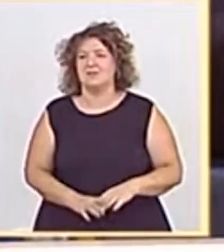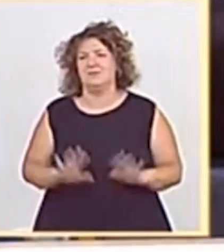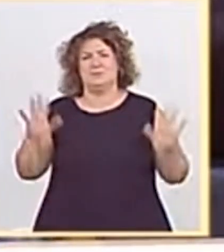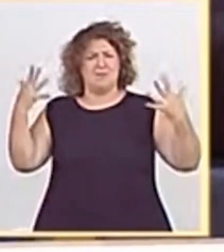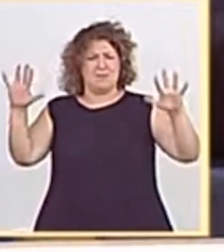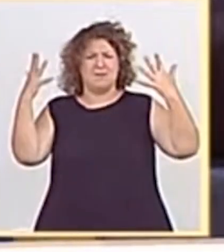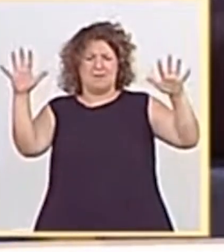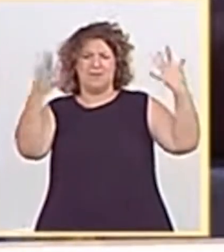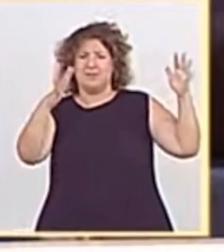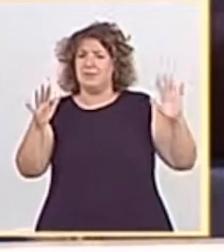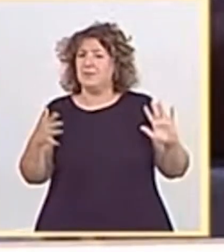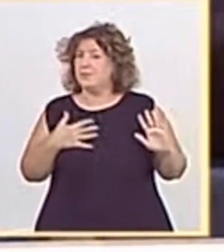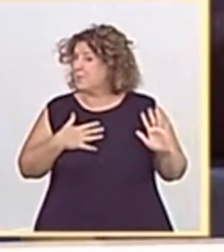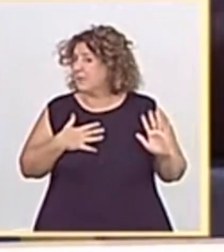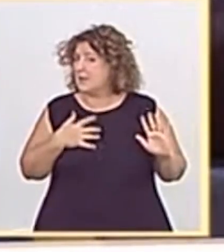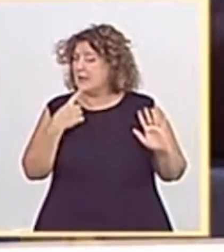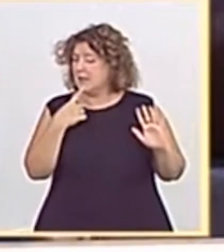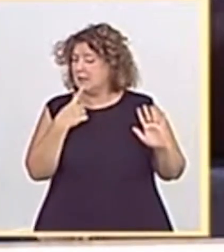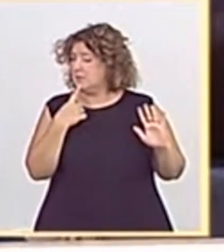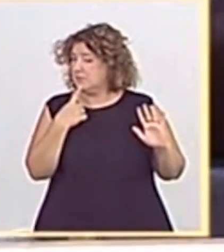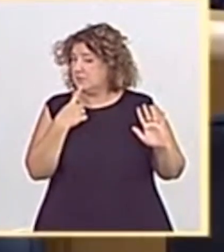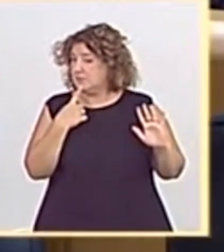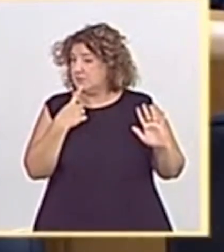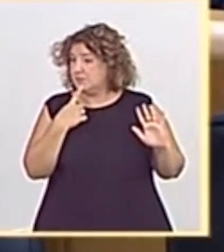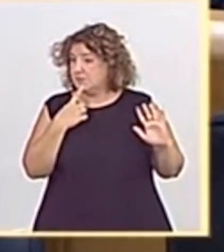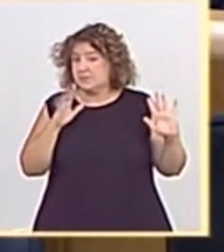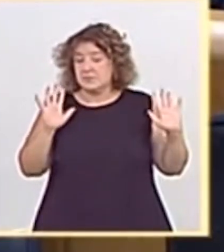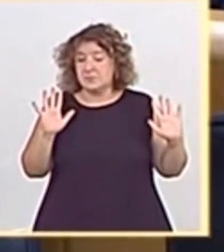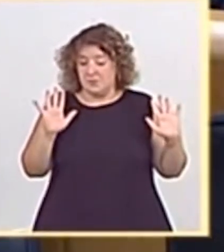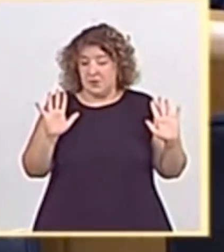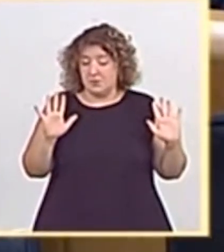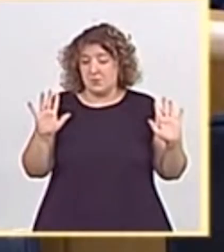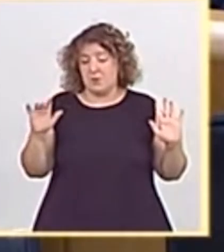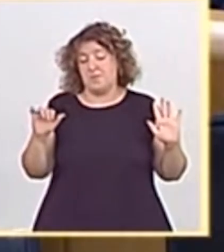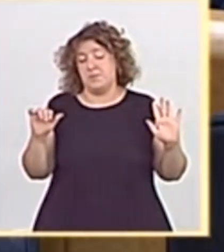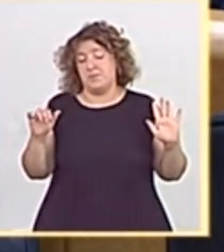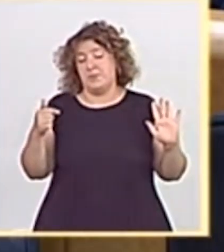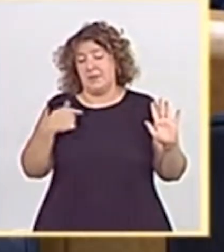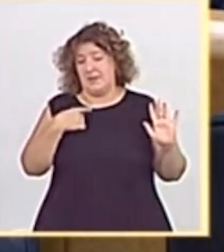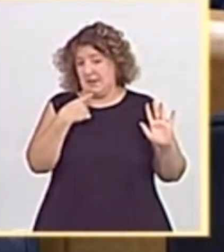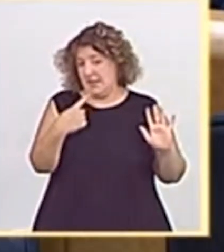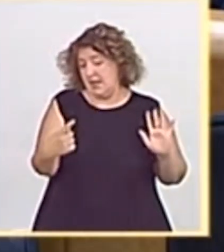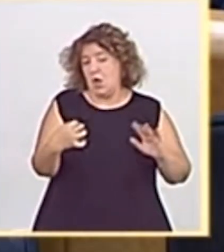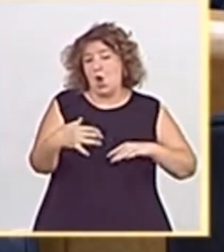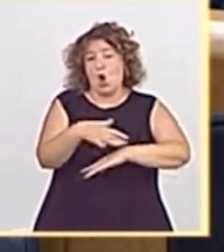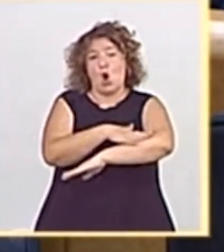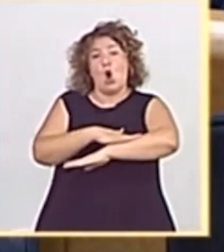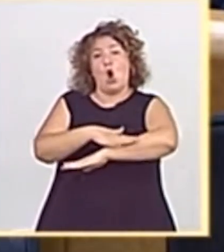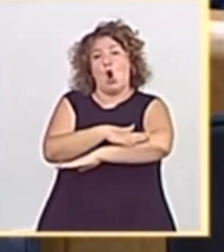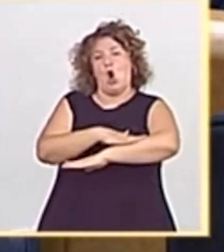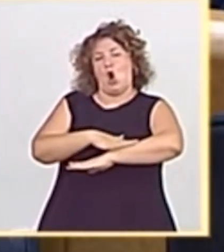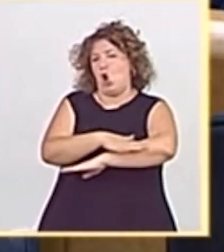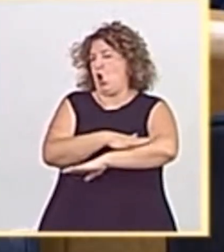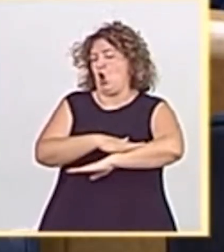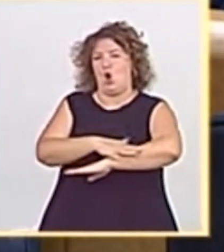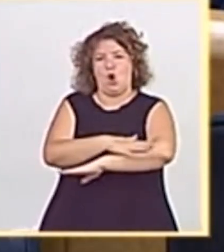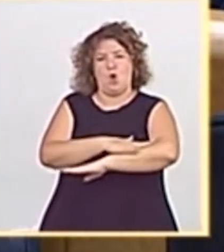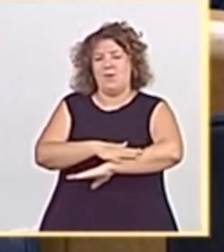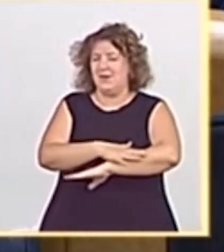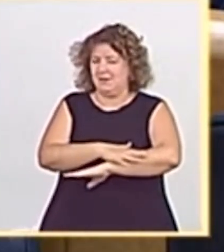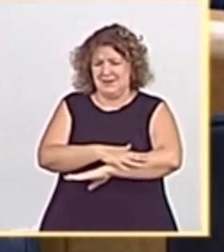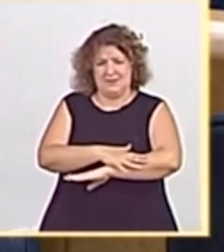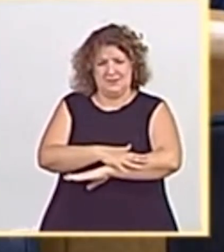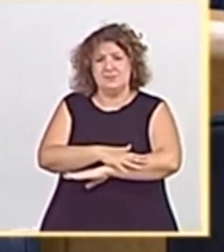Pero por las mismas le diré que este Gobierno cuenta con toda la